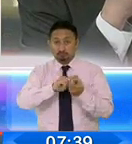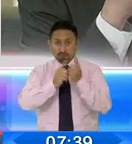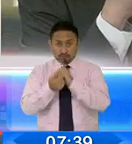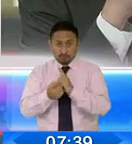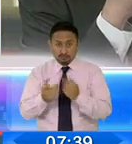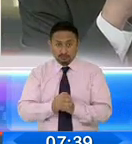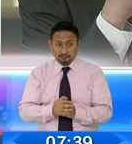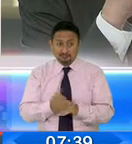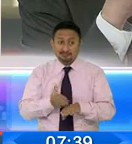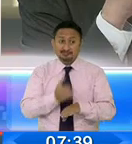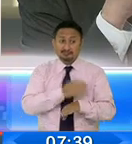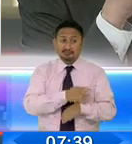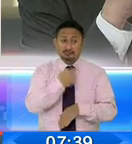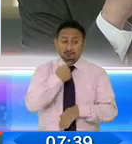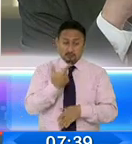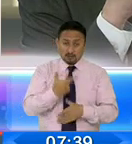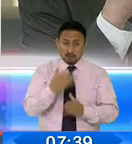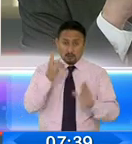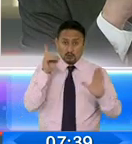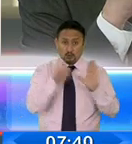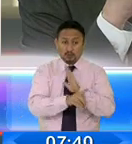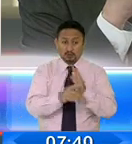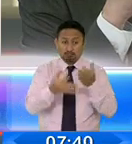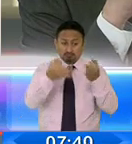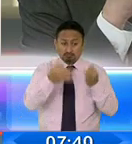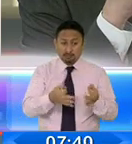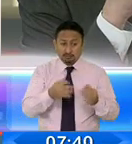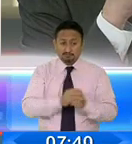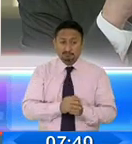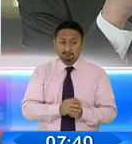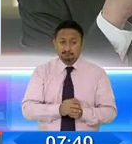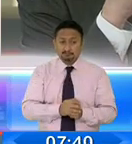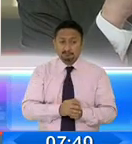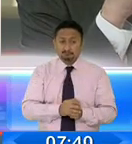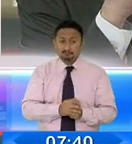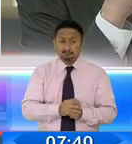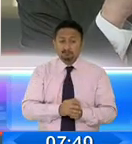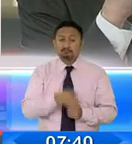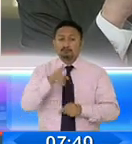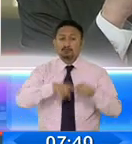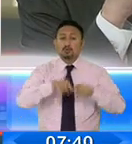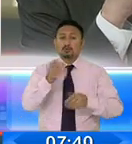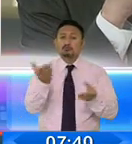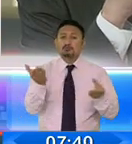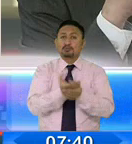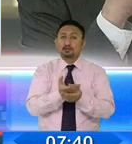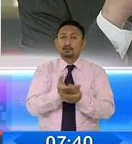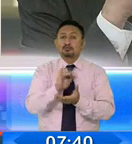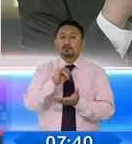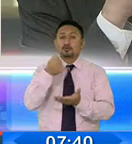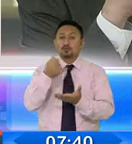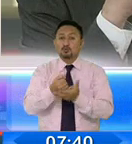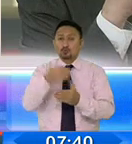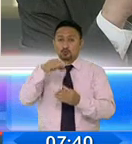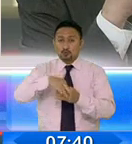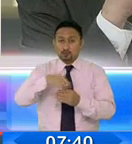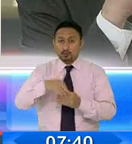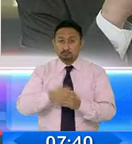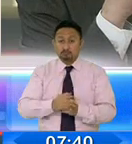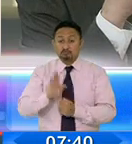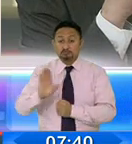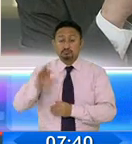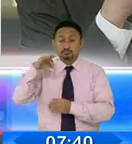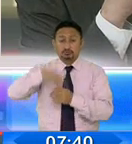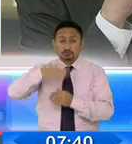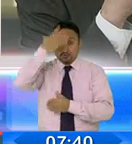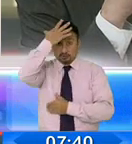ya habíamos denunciado esto, que ahora se confirmó que en algunas actas o algunas juntas receptoras los votos de Yacu